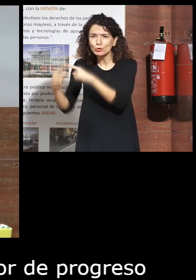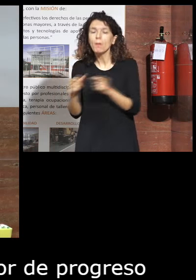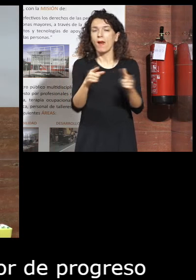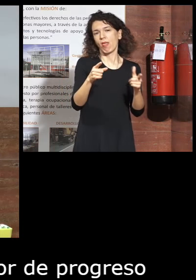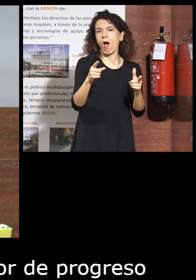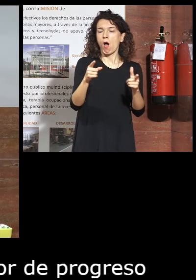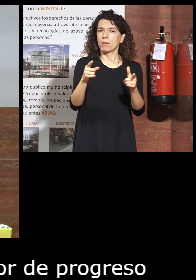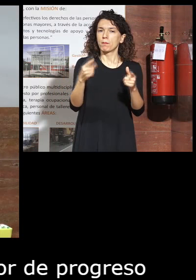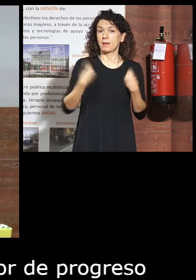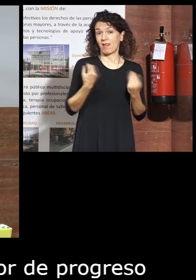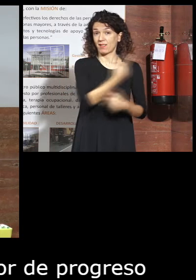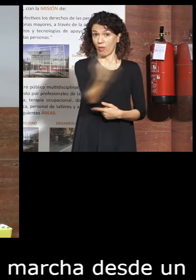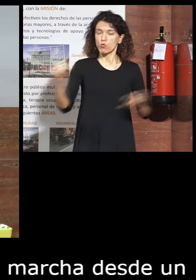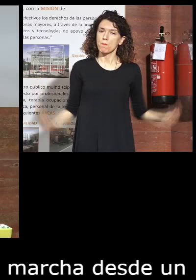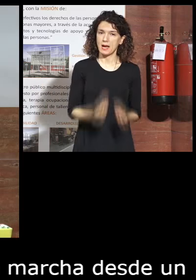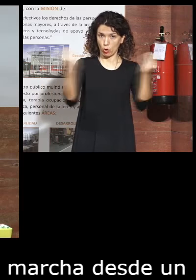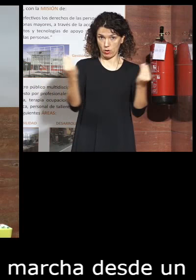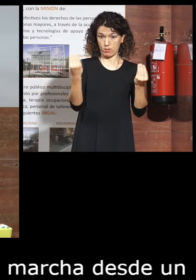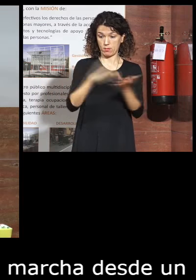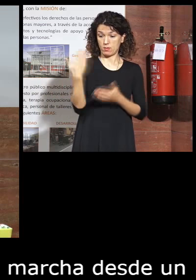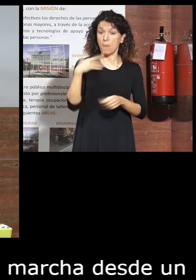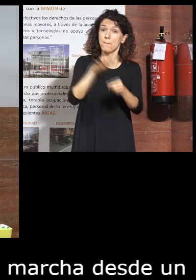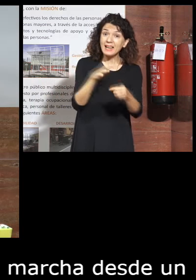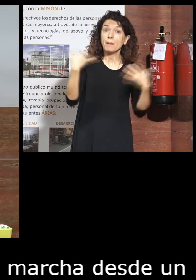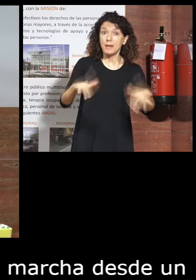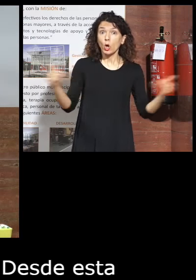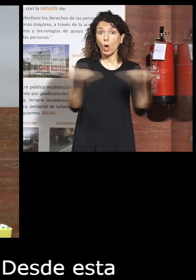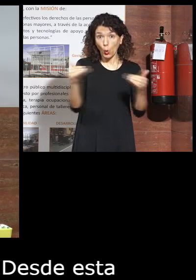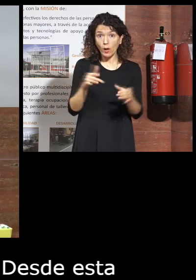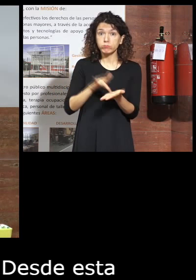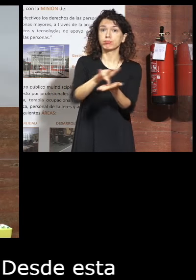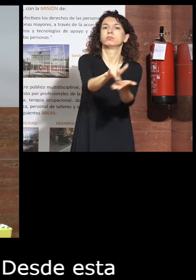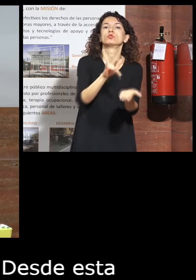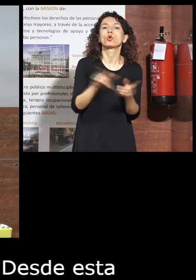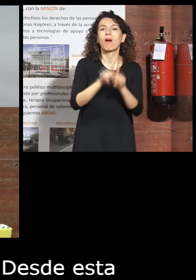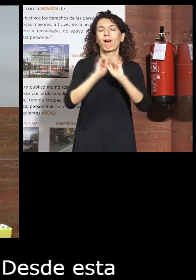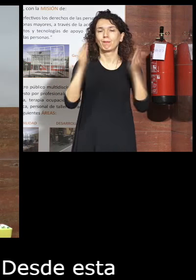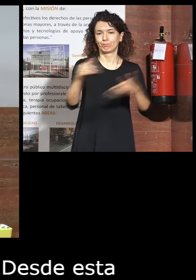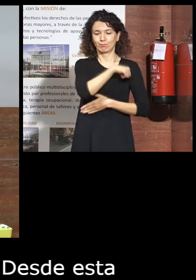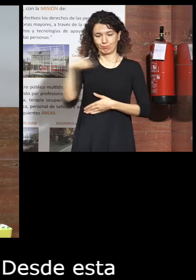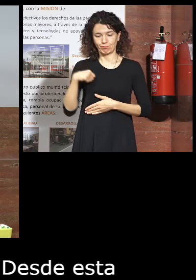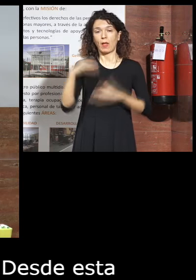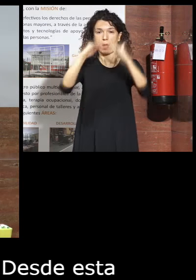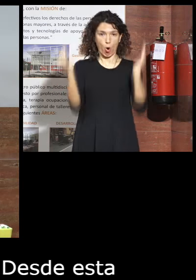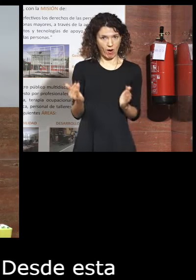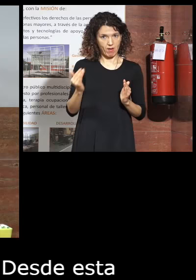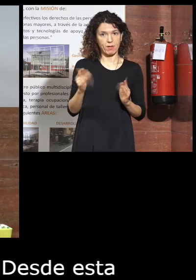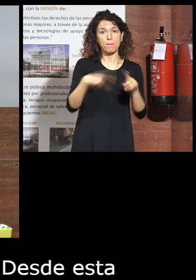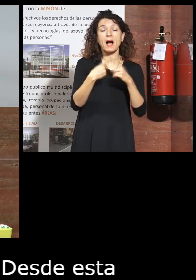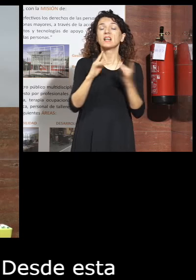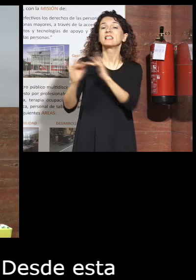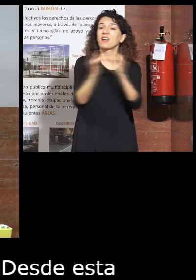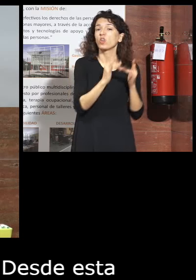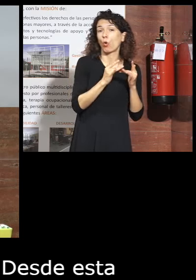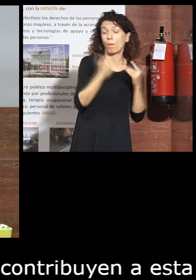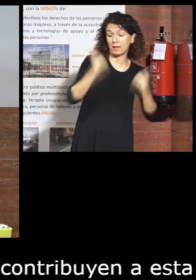labor. Precisamente las sesiones del martes, miércoles y jueves, dedicadas a la autonomía personal en el hogar, a la interacción persona